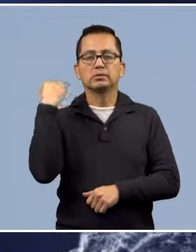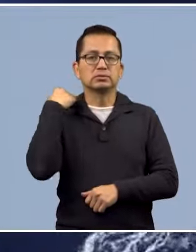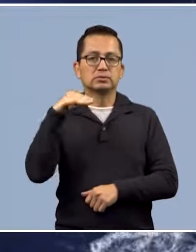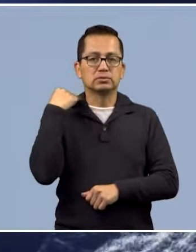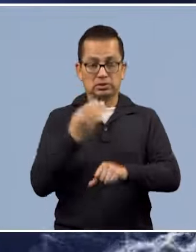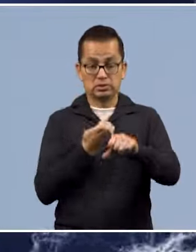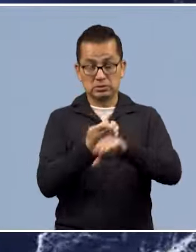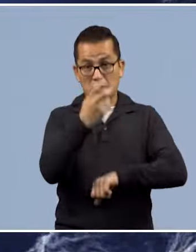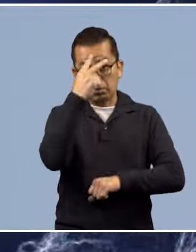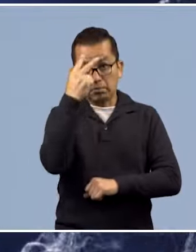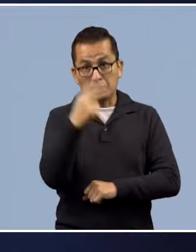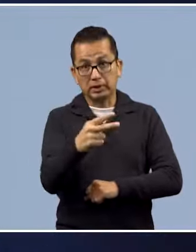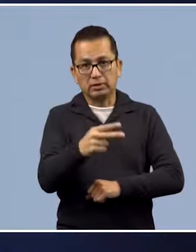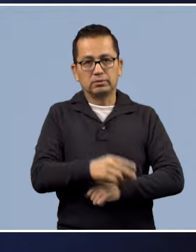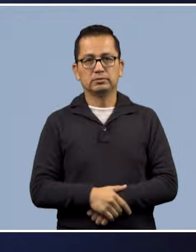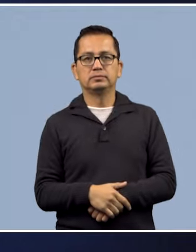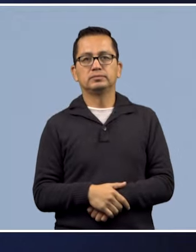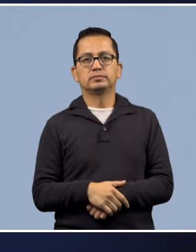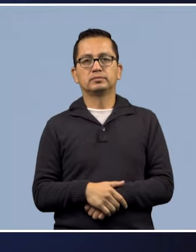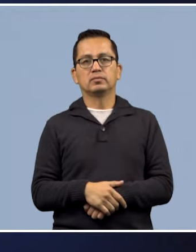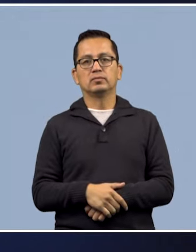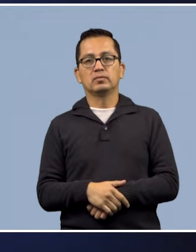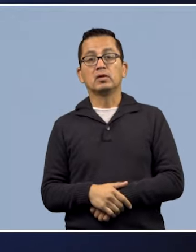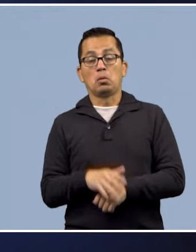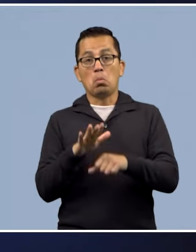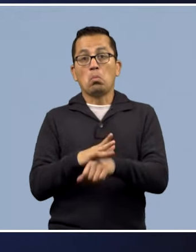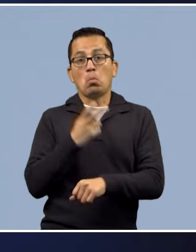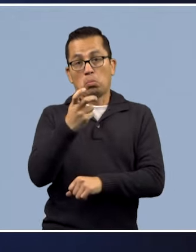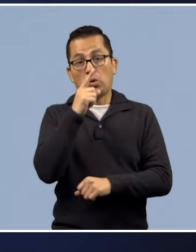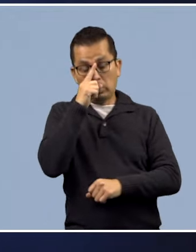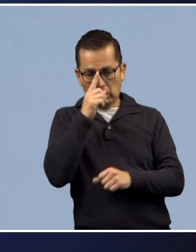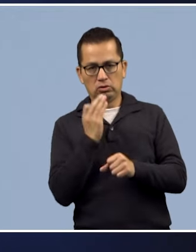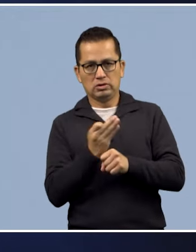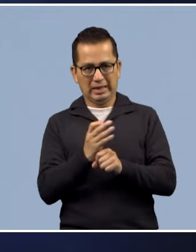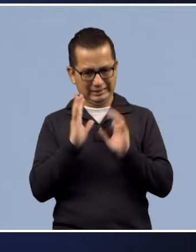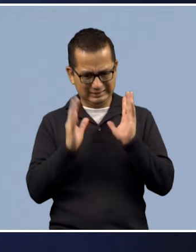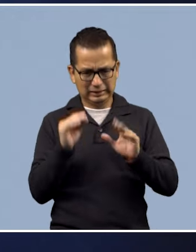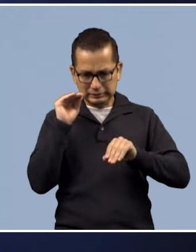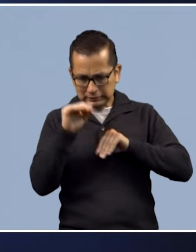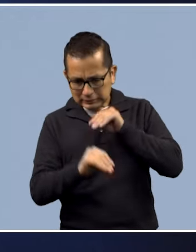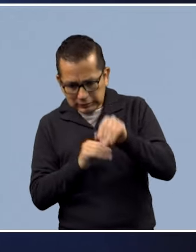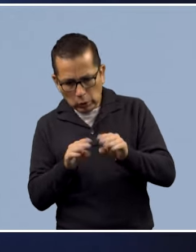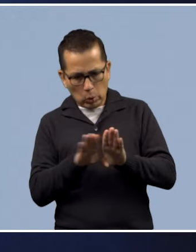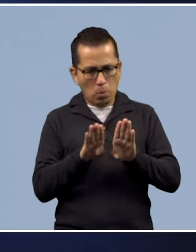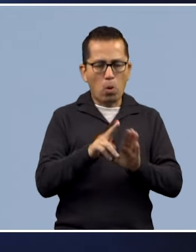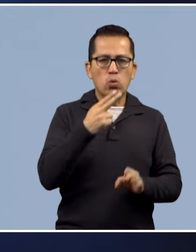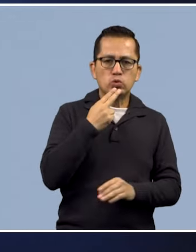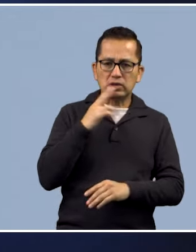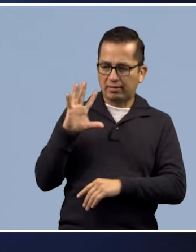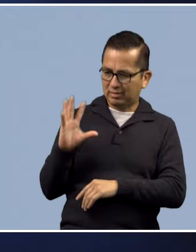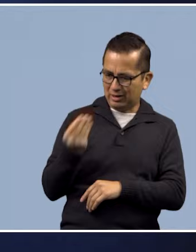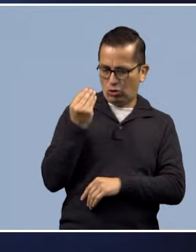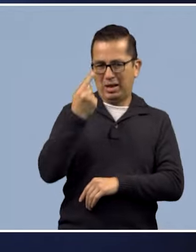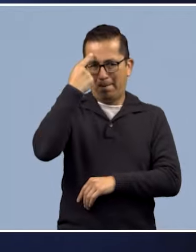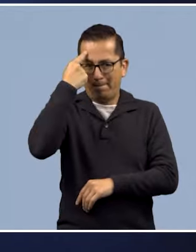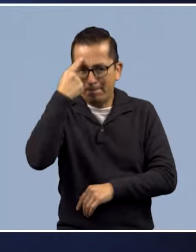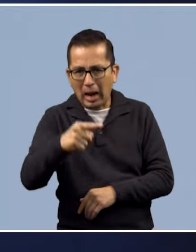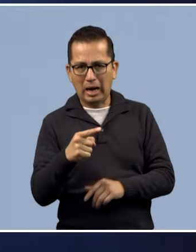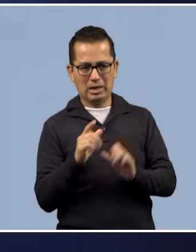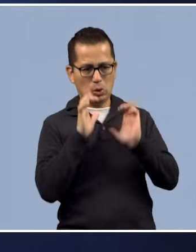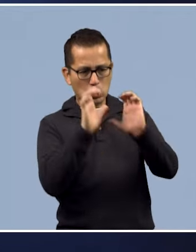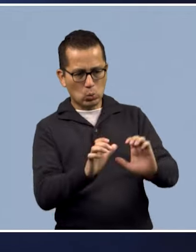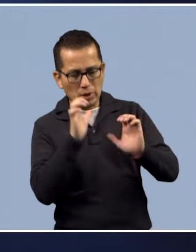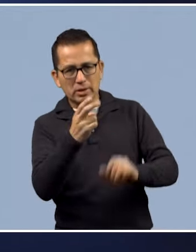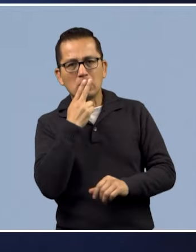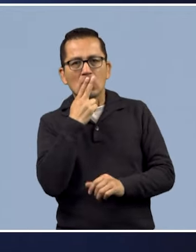Michoacán y el Estado de México. Ante esta situación, se ha desarrollado y aplicado tecnologías con influencia de técnicas